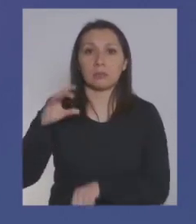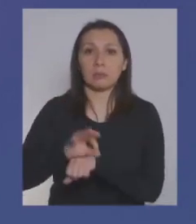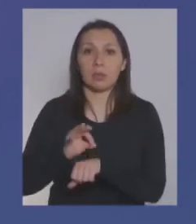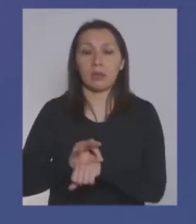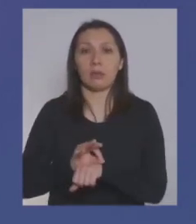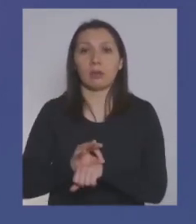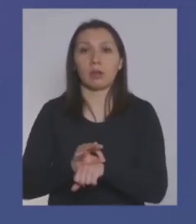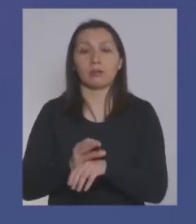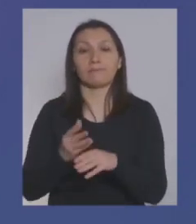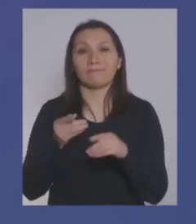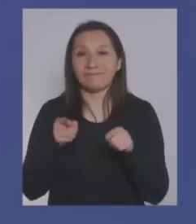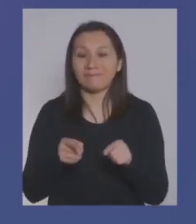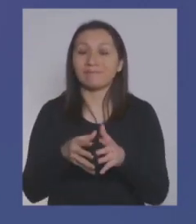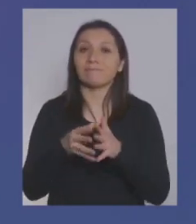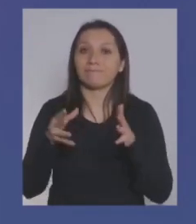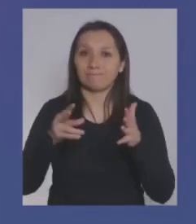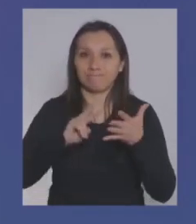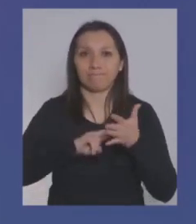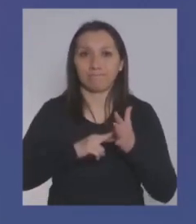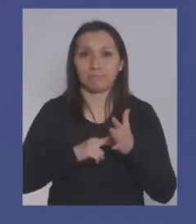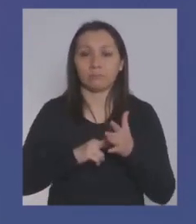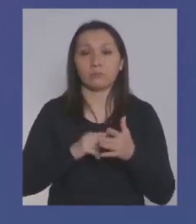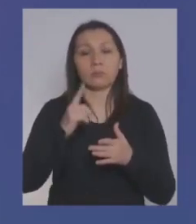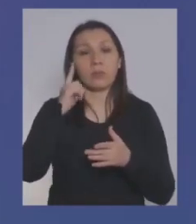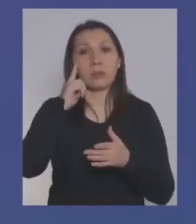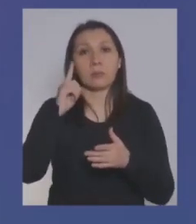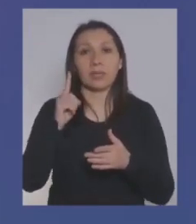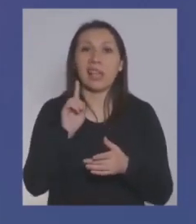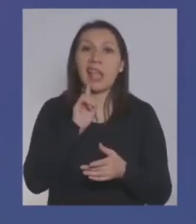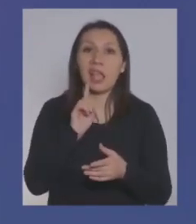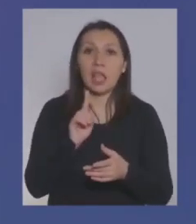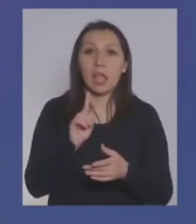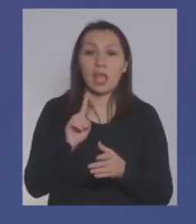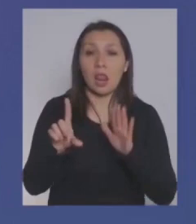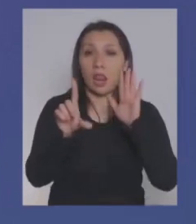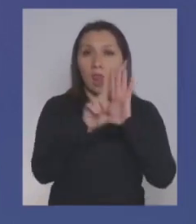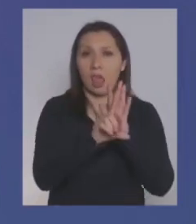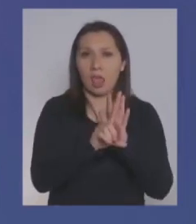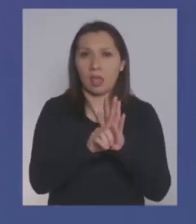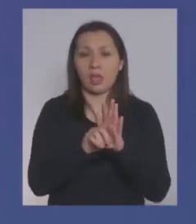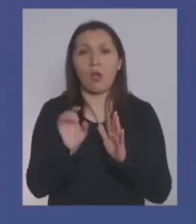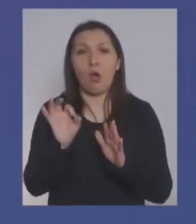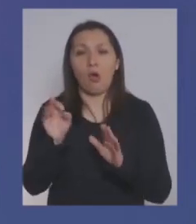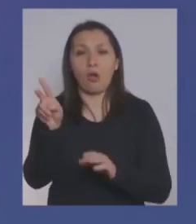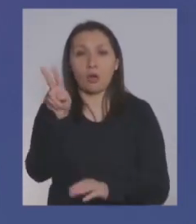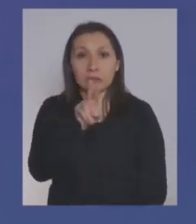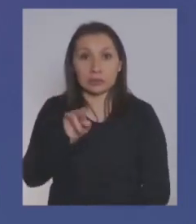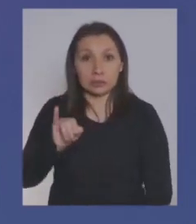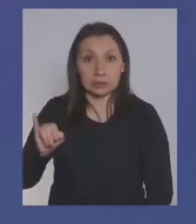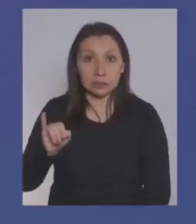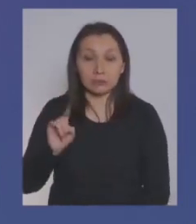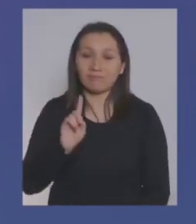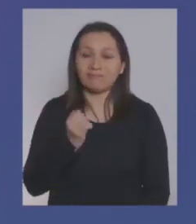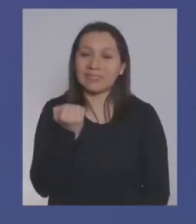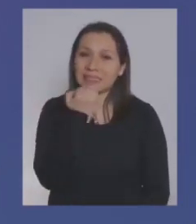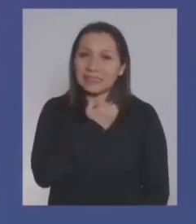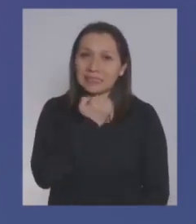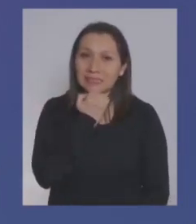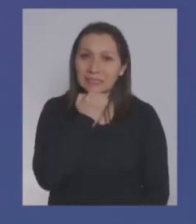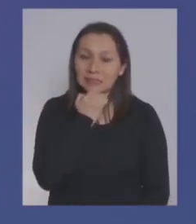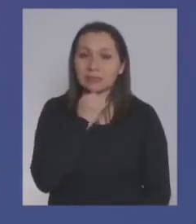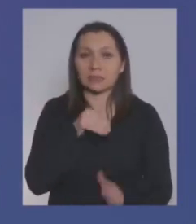Y ese es el principal problema que hemos experimentado. Esto no es atribuir ni a la ley, ni al servicio de impuestos internos. Hay una falla,